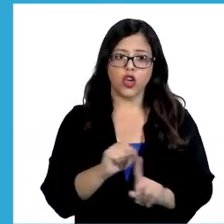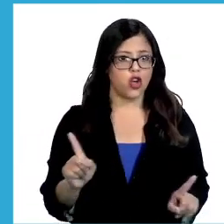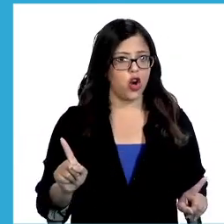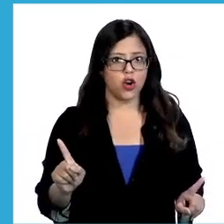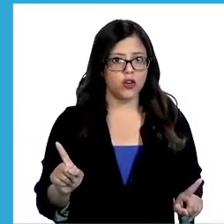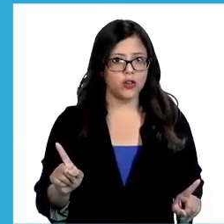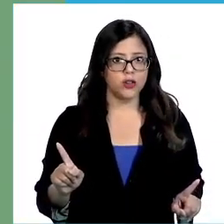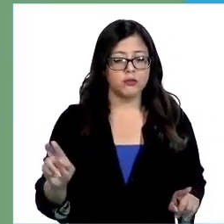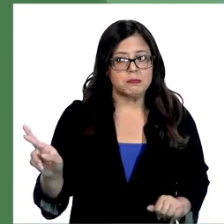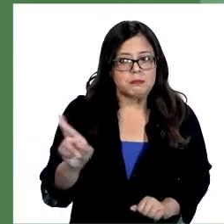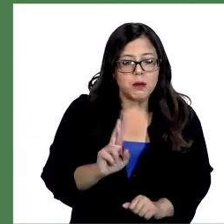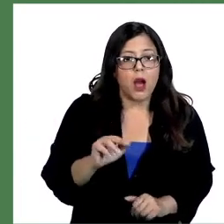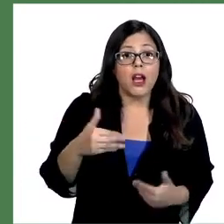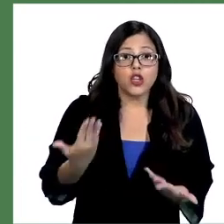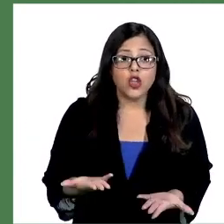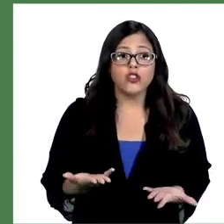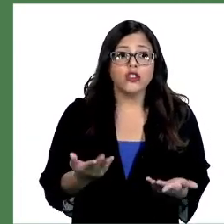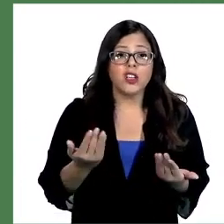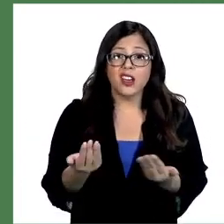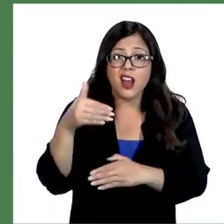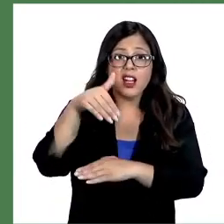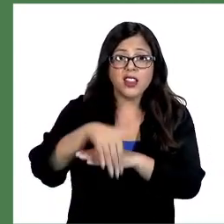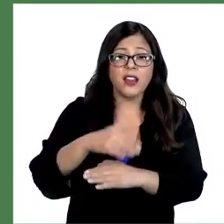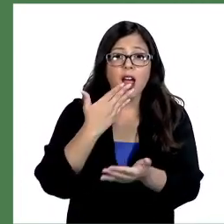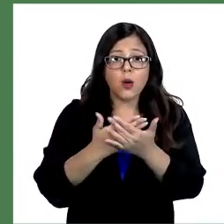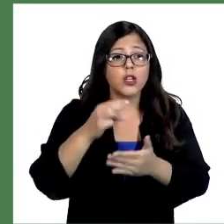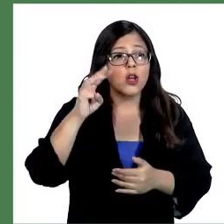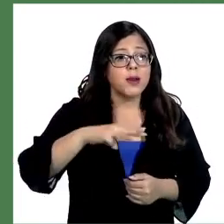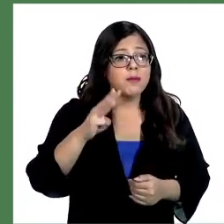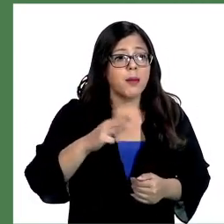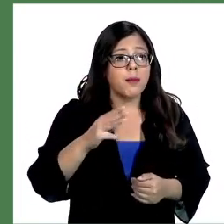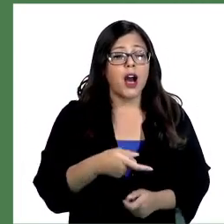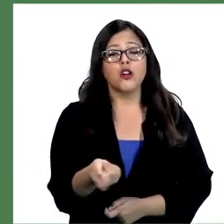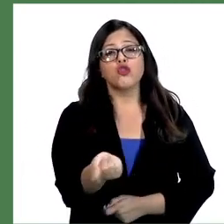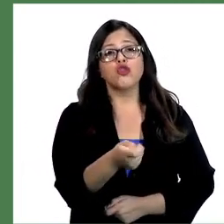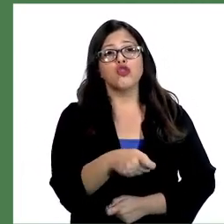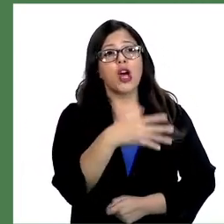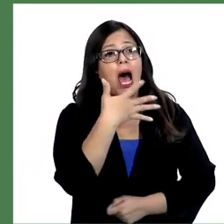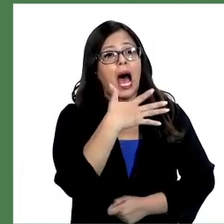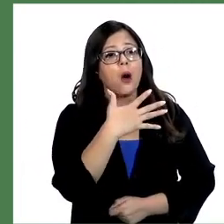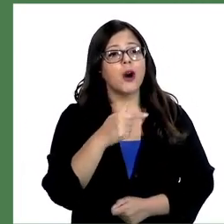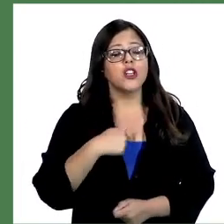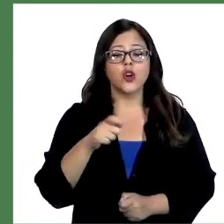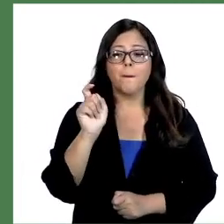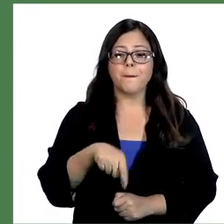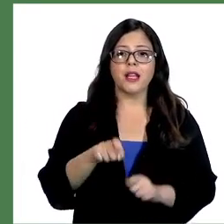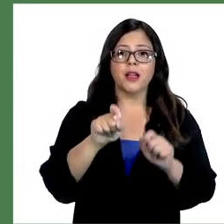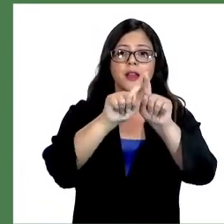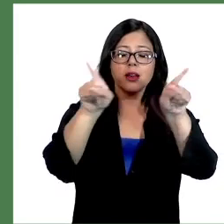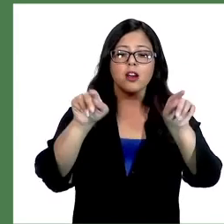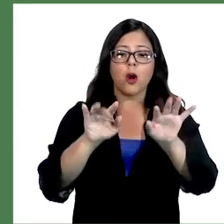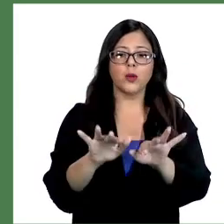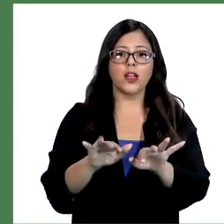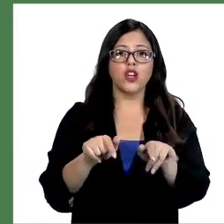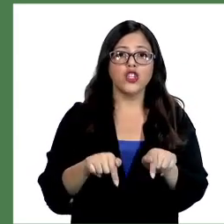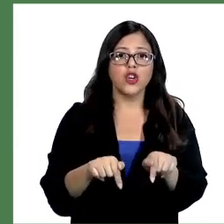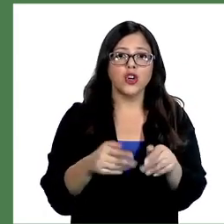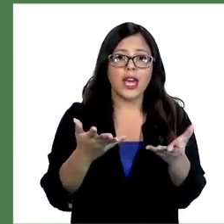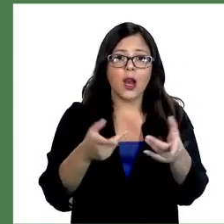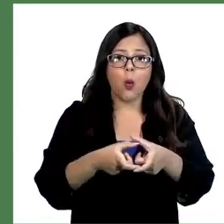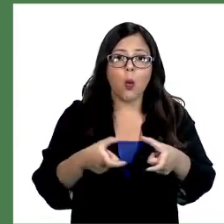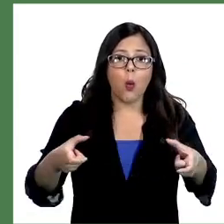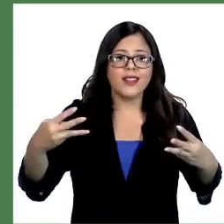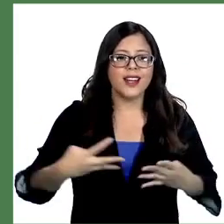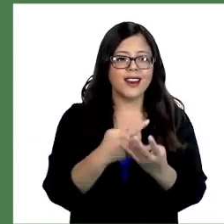Enriqueta, respondió. Entonces, esa tarde, cuando mi mamá estaba regando, prendí el computador y me